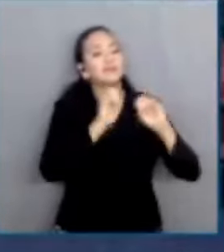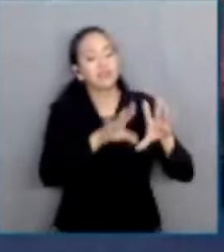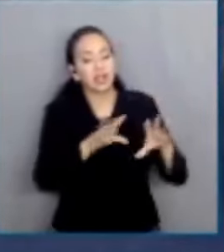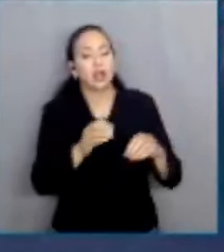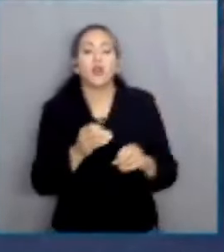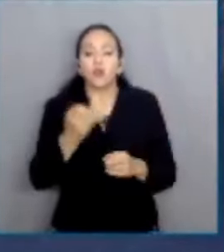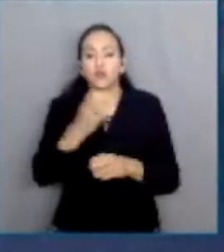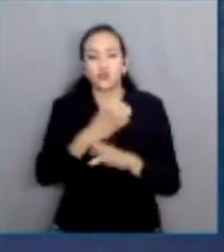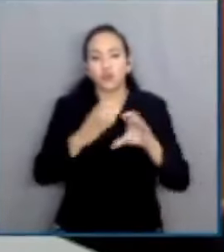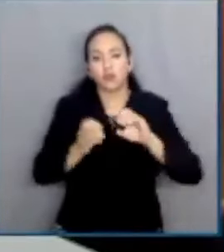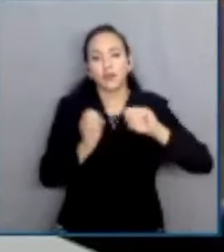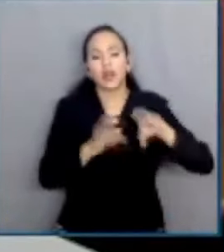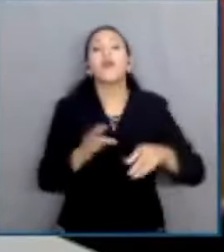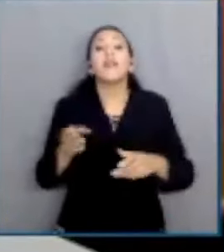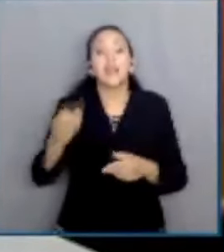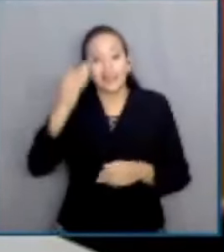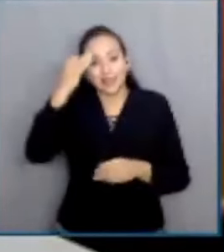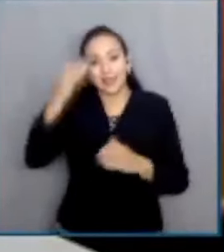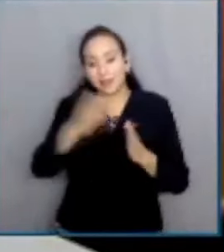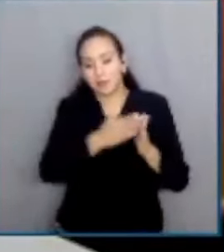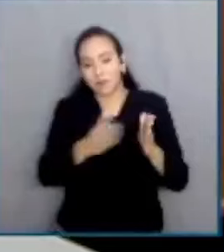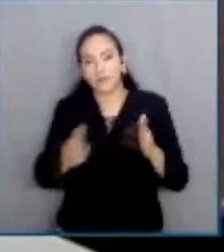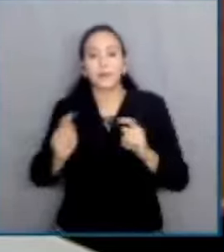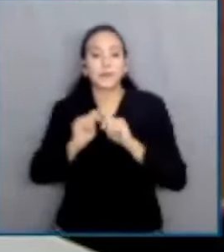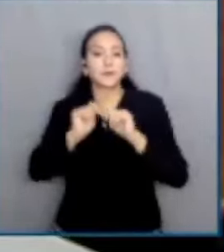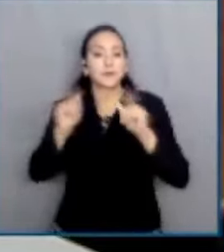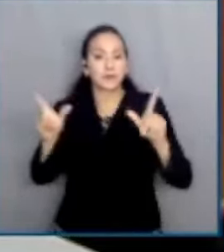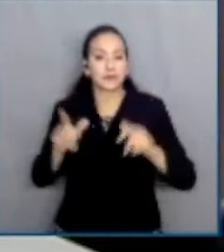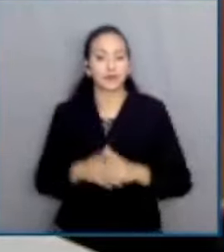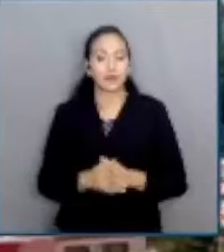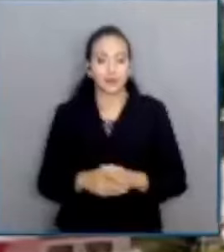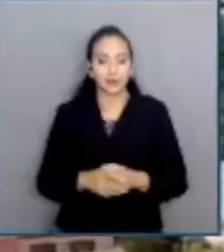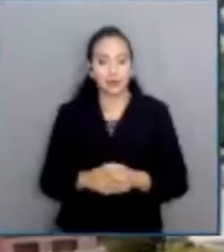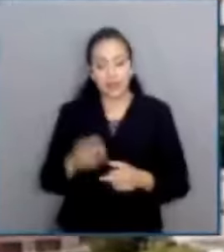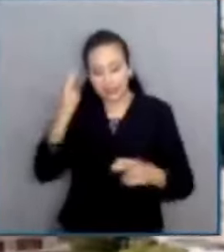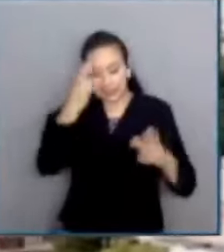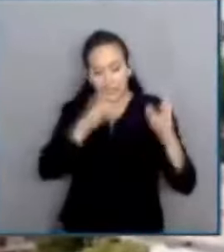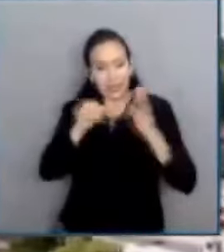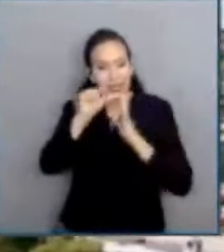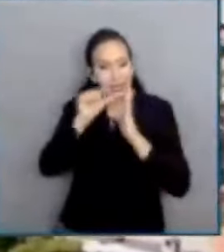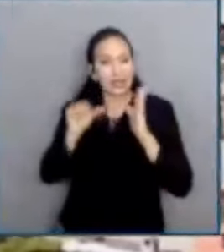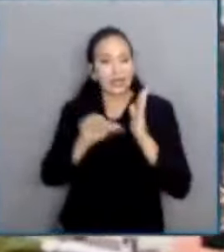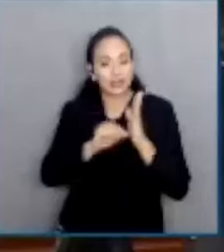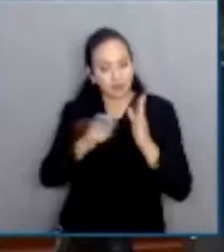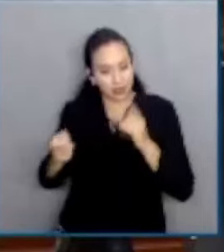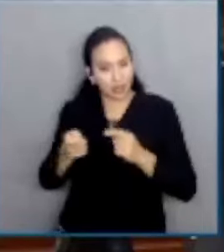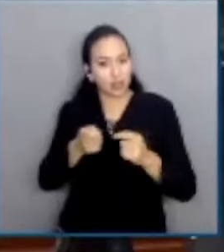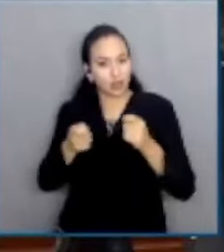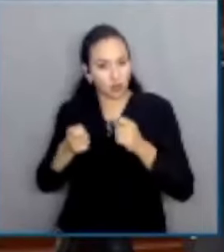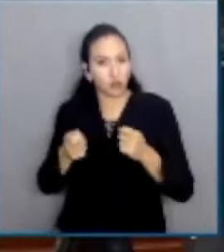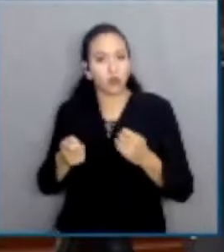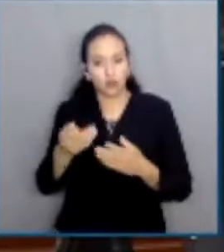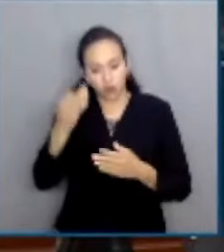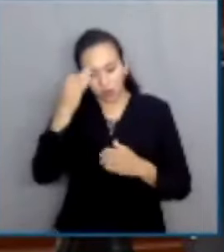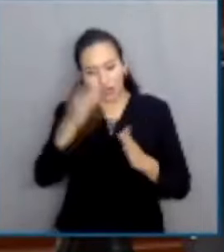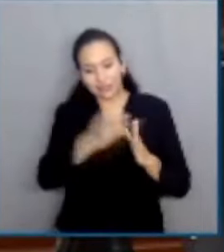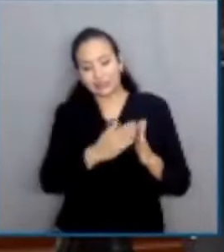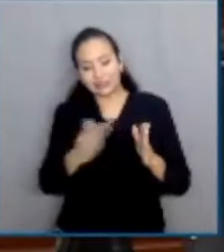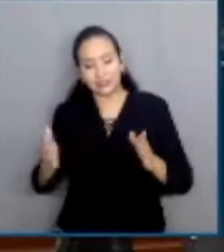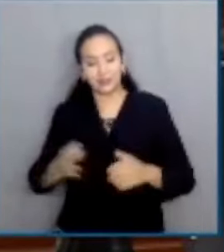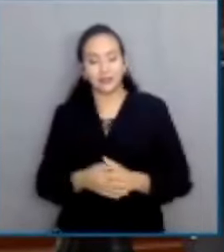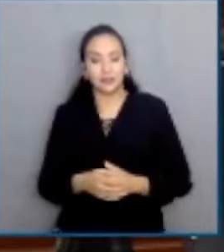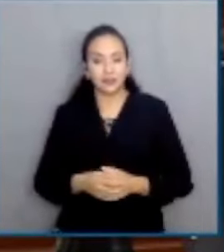de Tlaxcala. Declaró inválidas porciones de artículos que regulan la extinción de dominio. Sus contenidos,